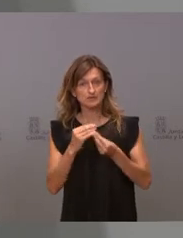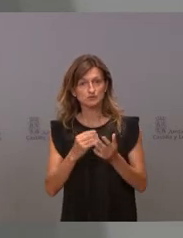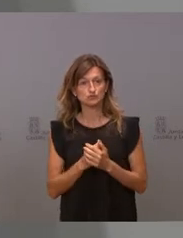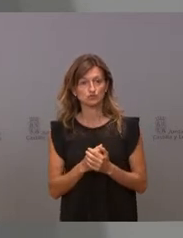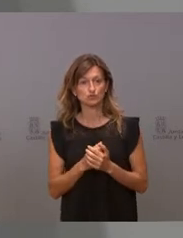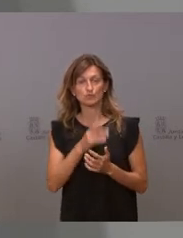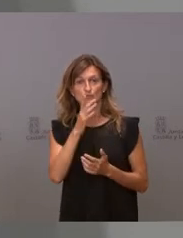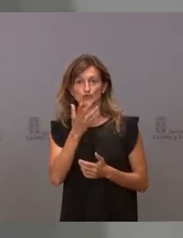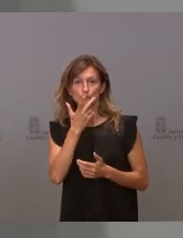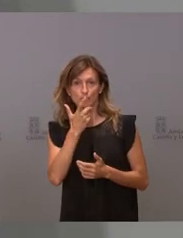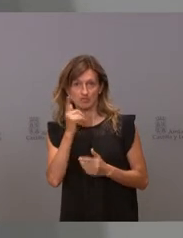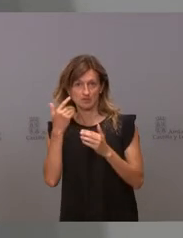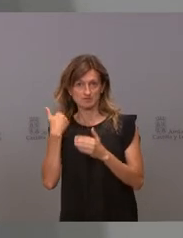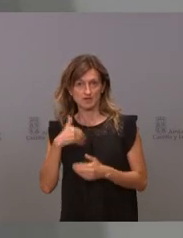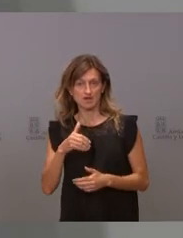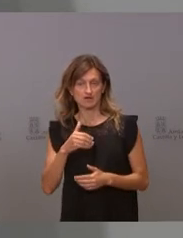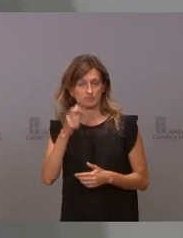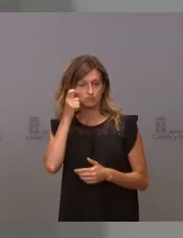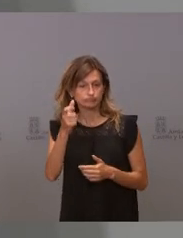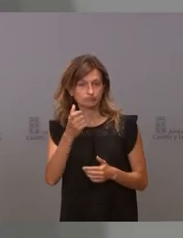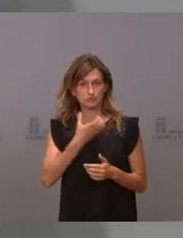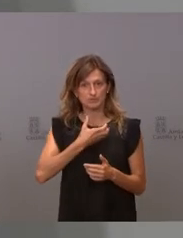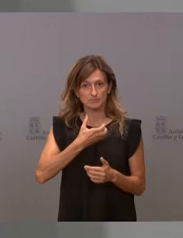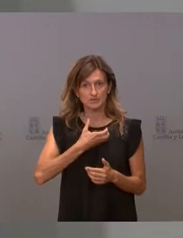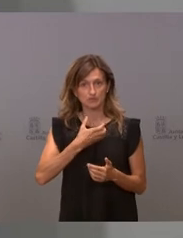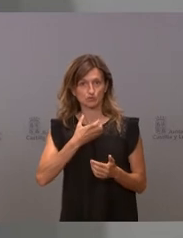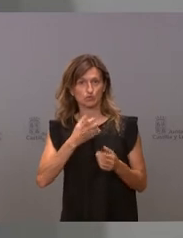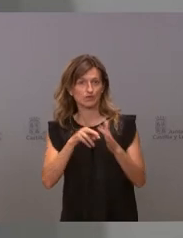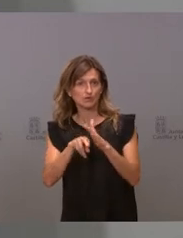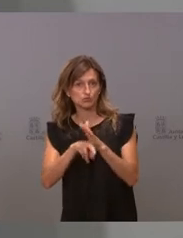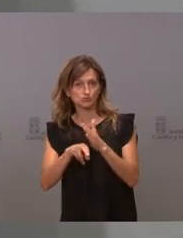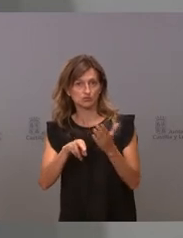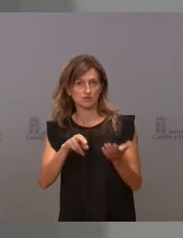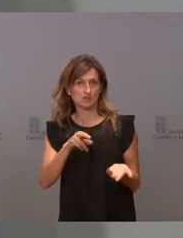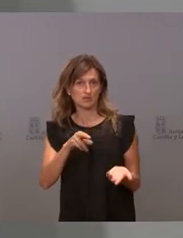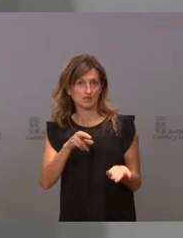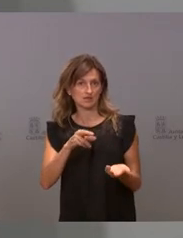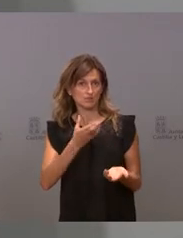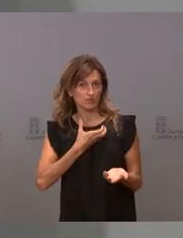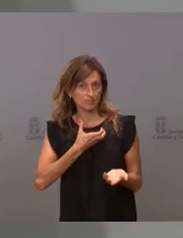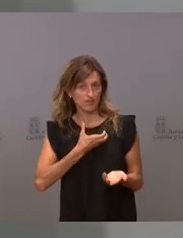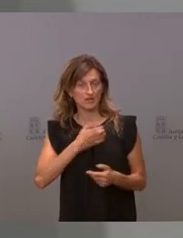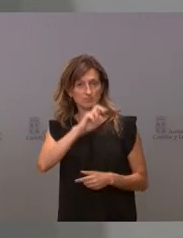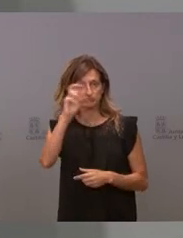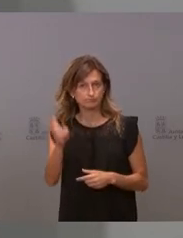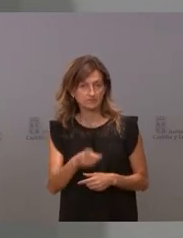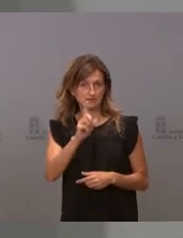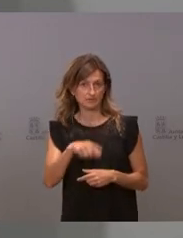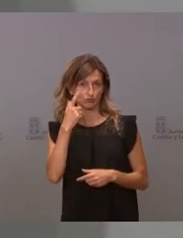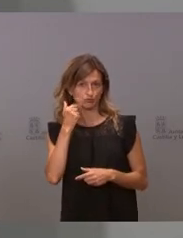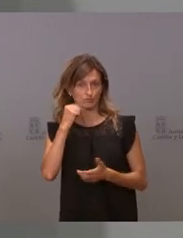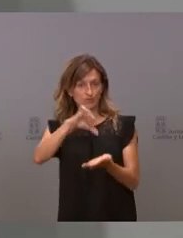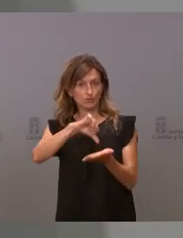conocimiento del ayuntamiento, del municipio, de los recursos de policía municipal y de las costumbres de la ciudad.